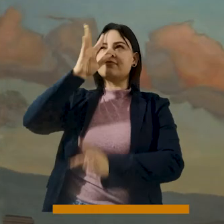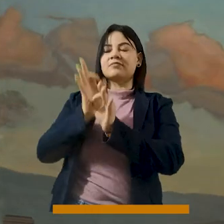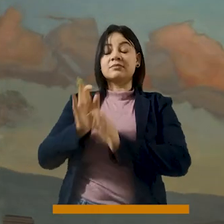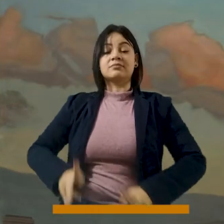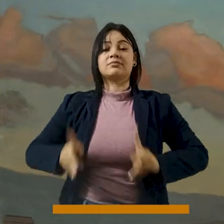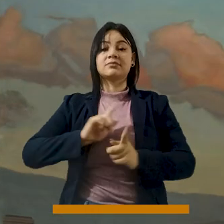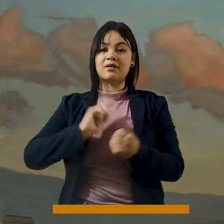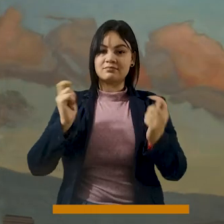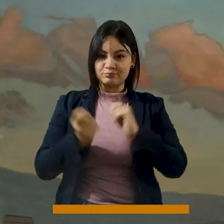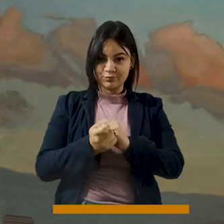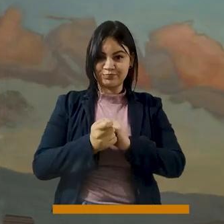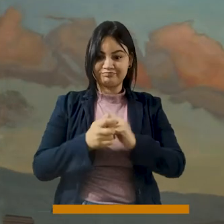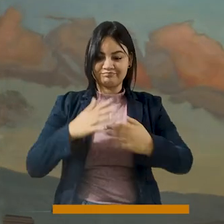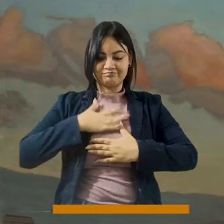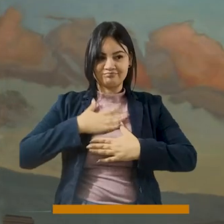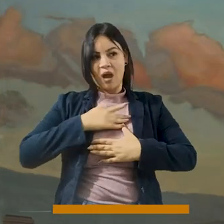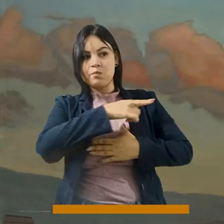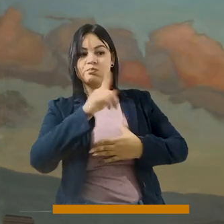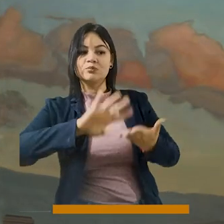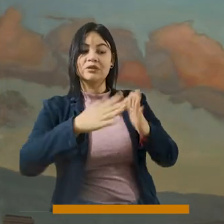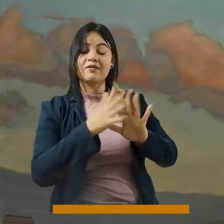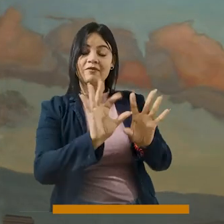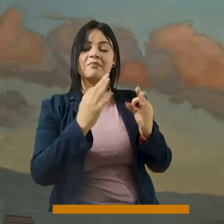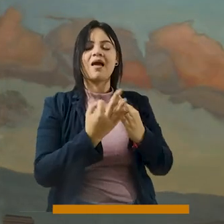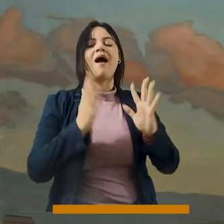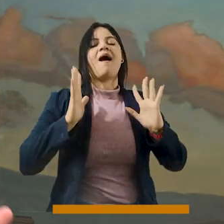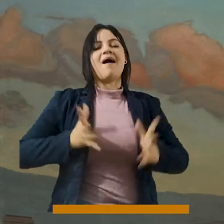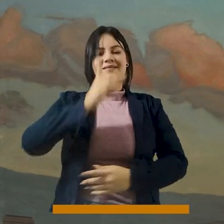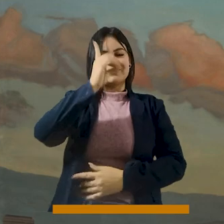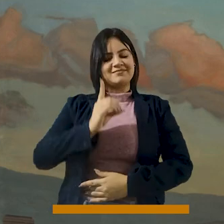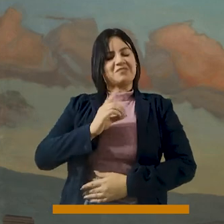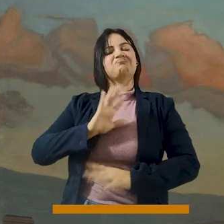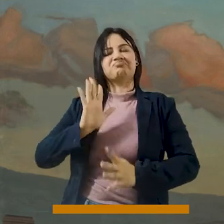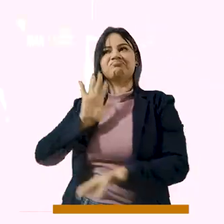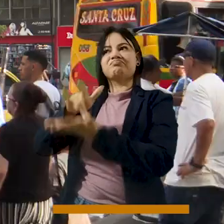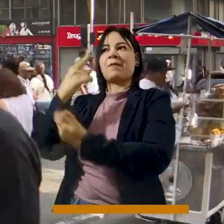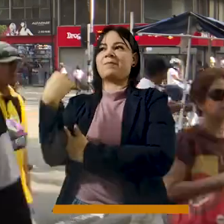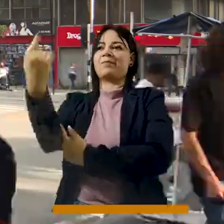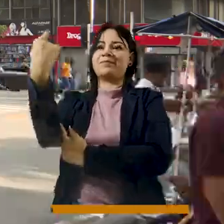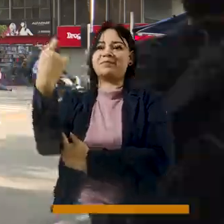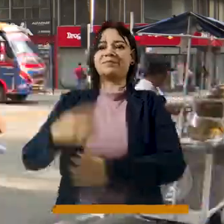cambiar la vida, no solamente personal, sino también comunitaria y familiar, pues decidimos lanzarnos en este punto.